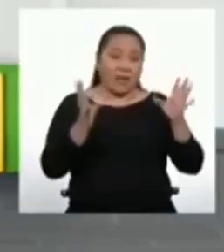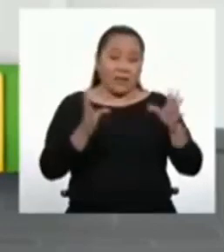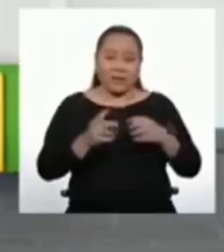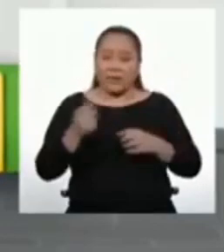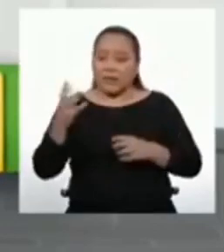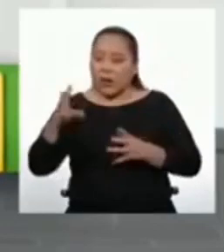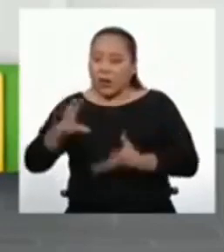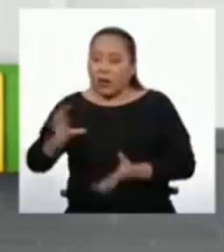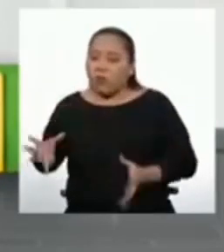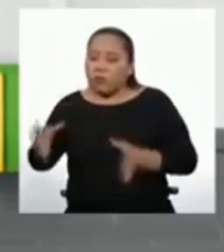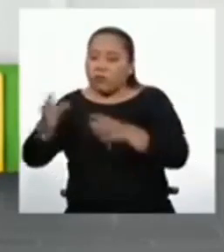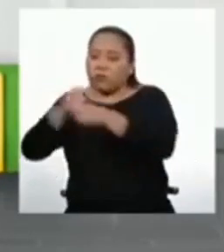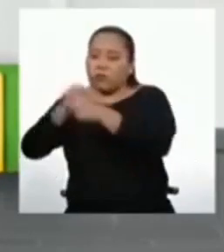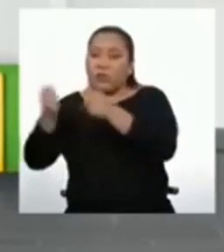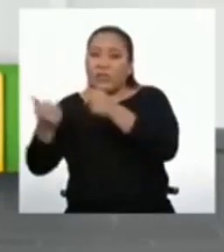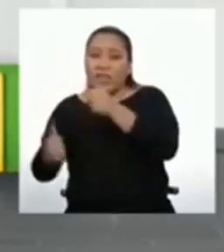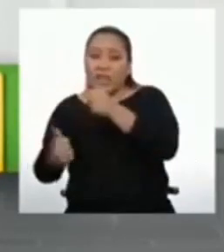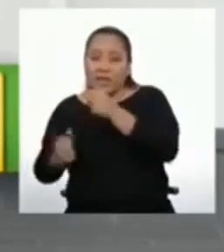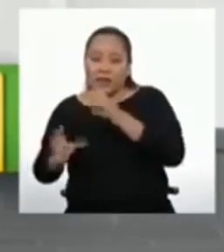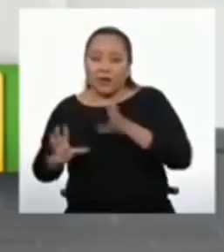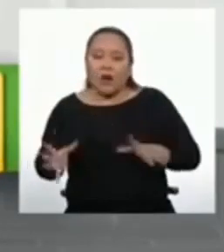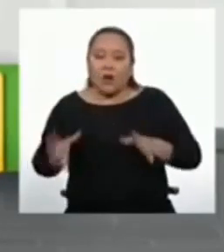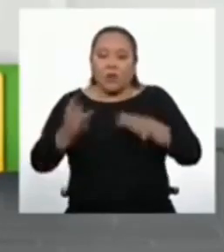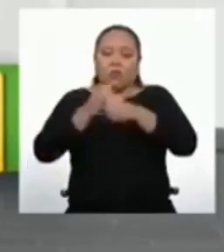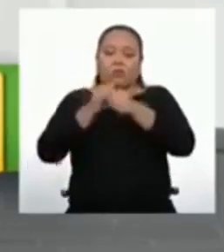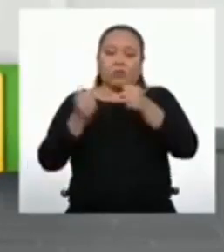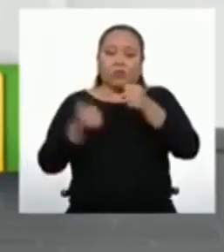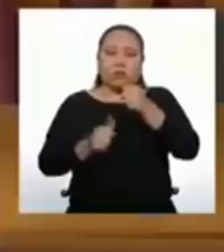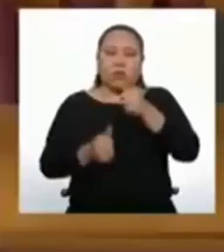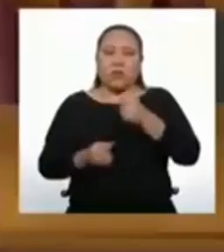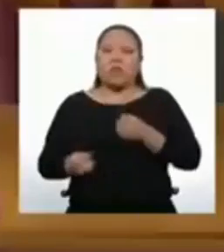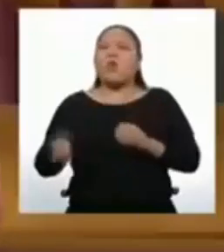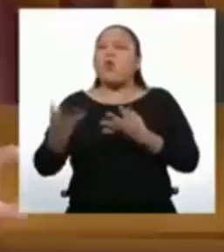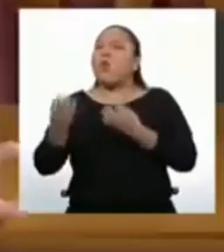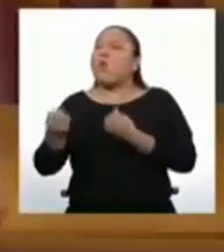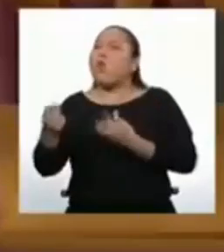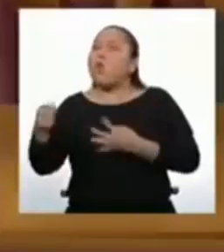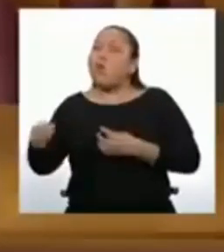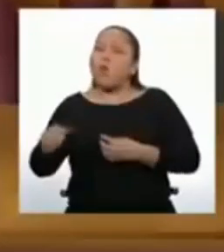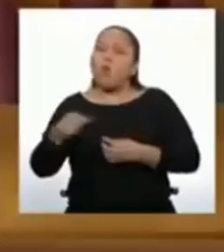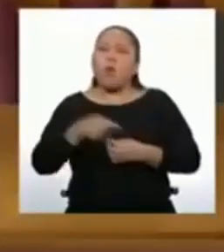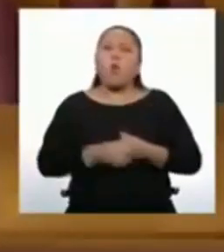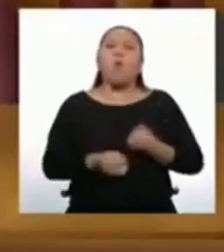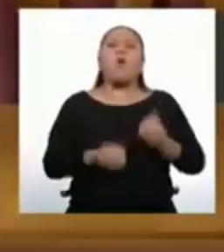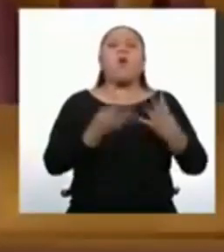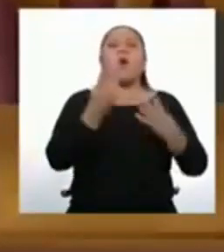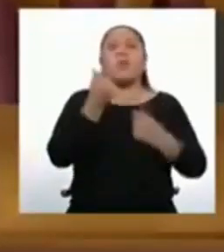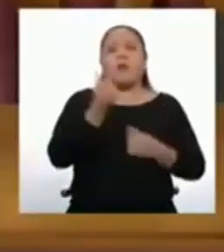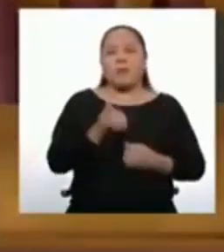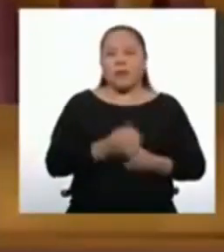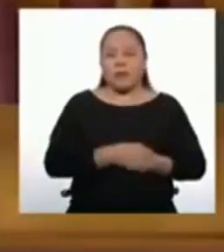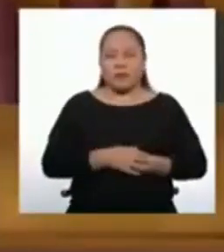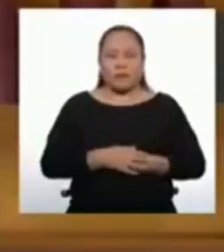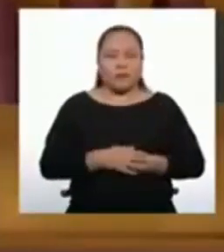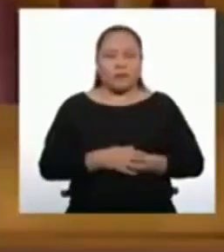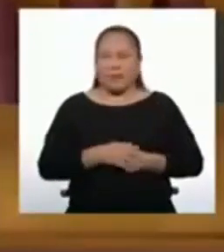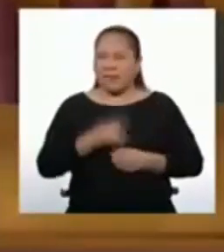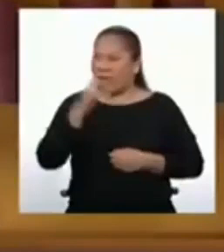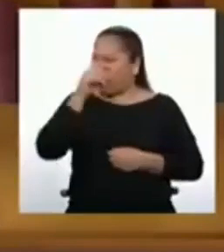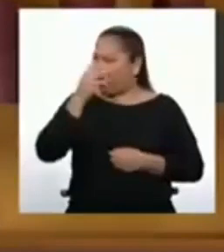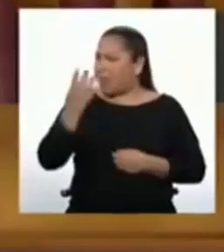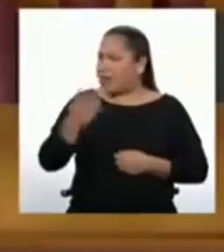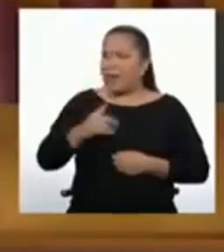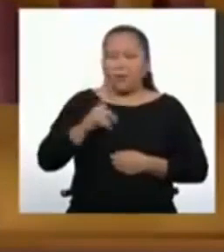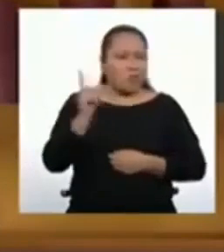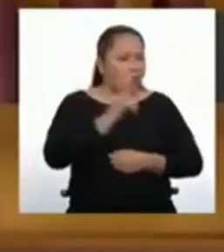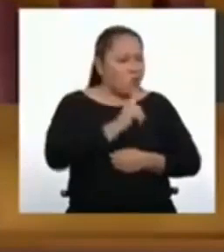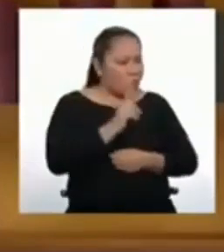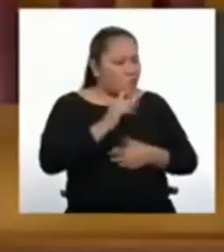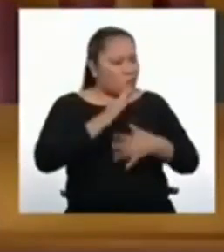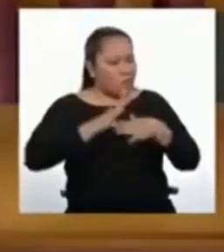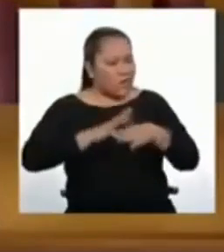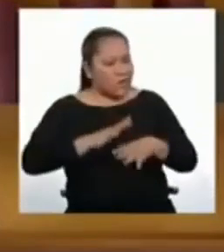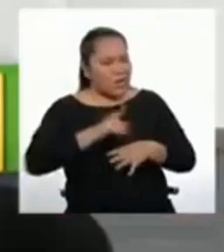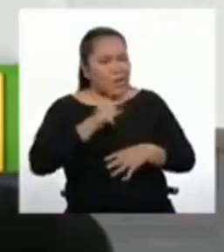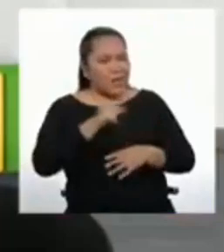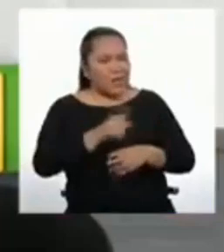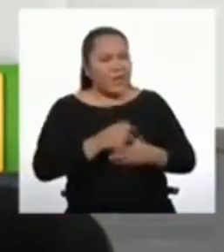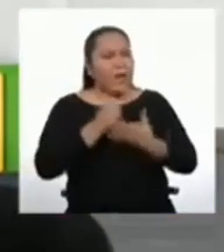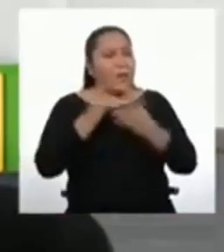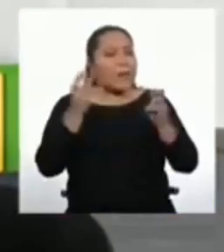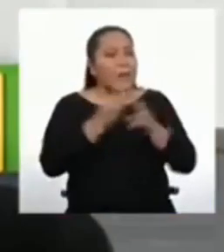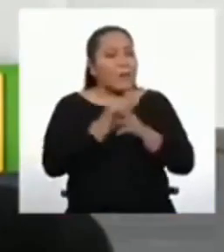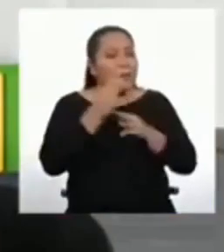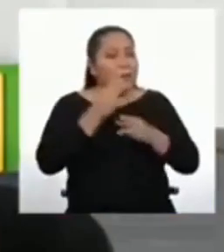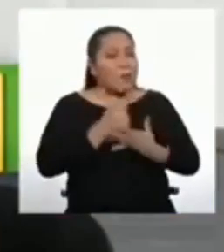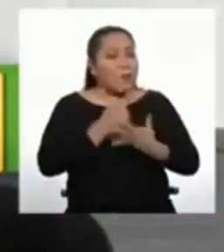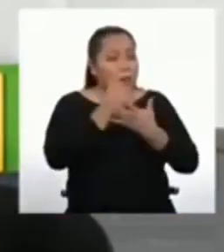no tengo idea. Se ve súper complicado, profesor. Para nada, Yanira. La matemática será muy útil para resolver tus preguntas.